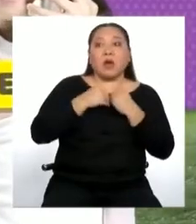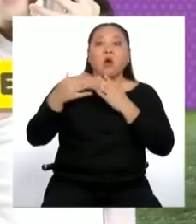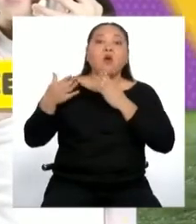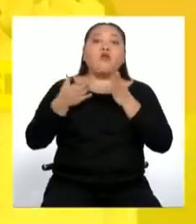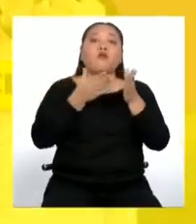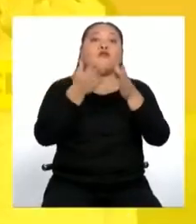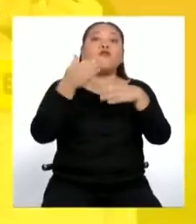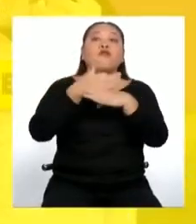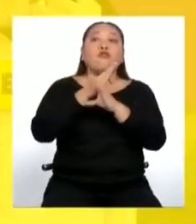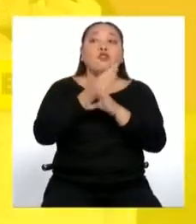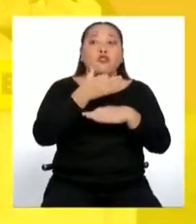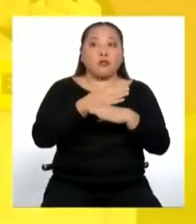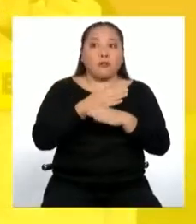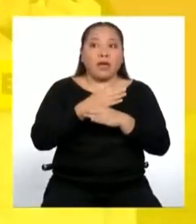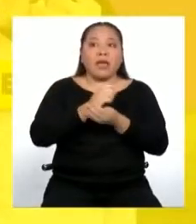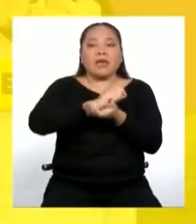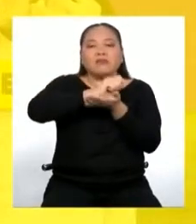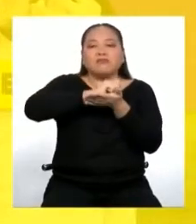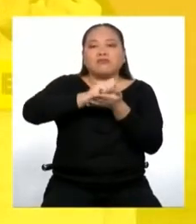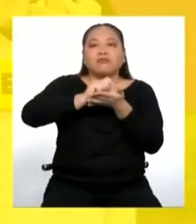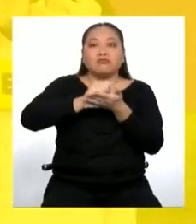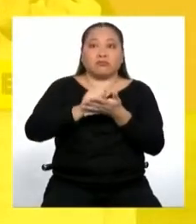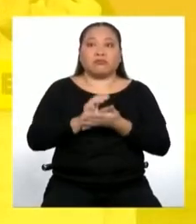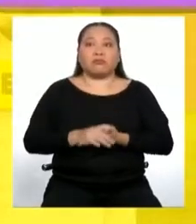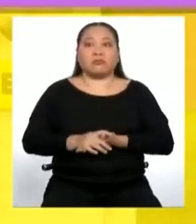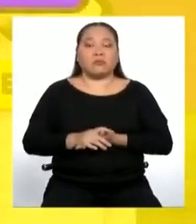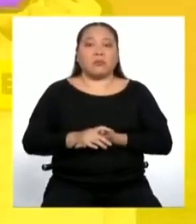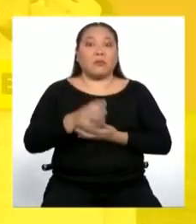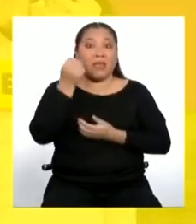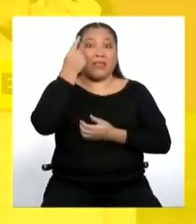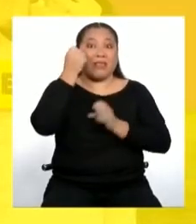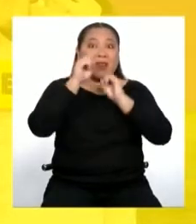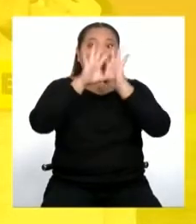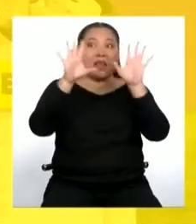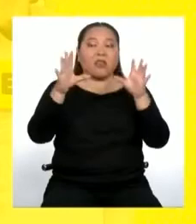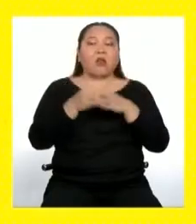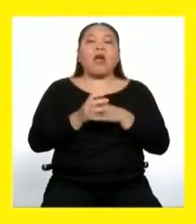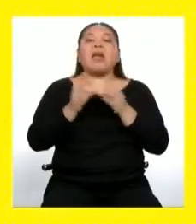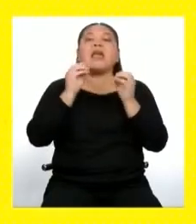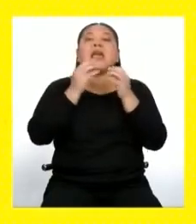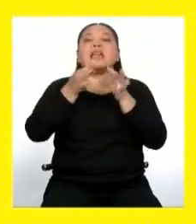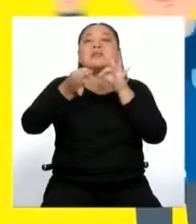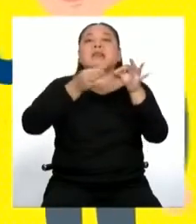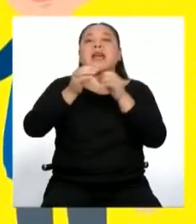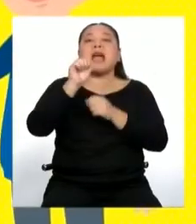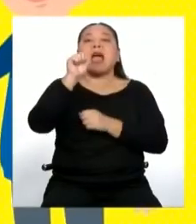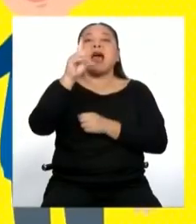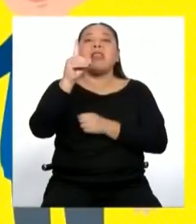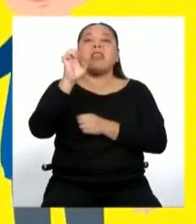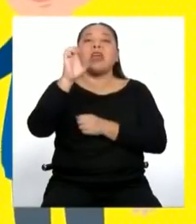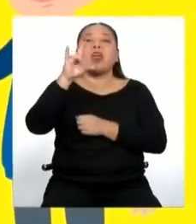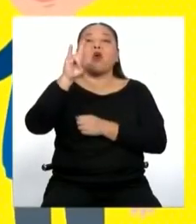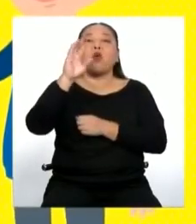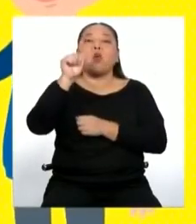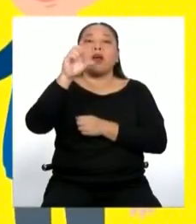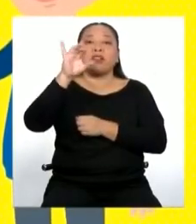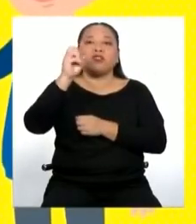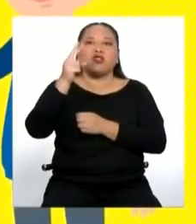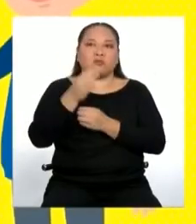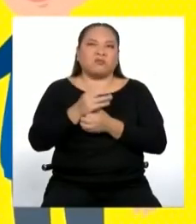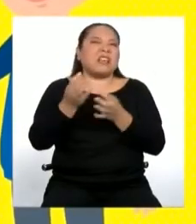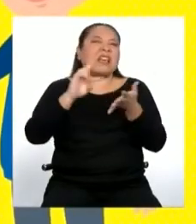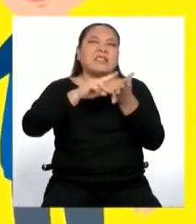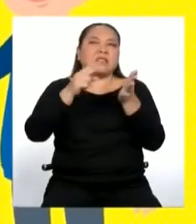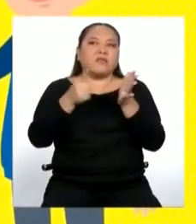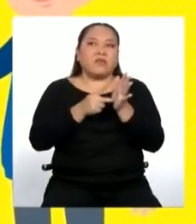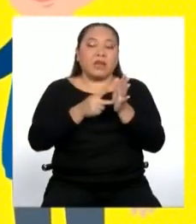Para entender mejor a qué me refiero, hablemos sobre la adecuación. La adecuación es la propiedad textual